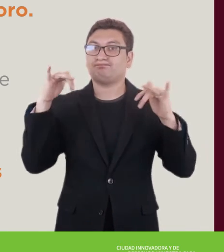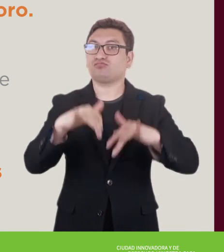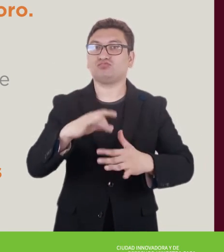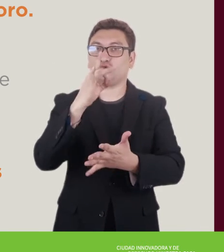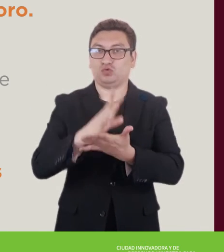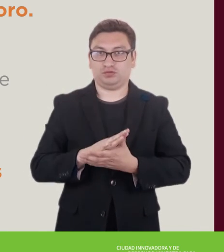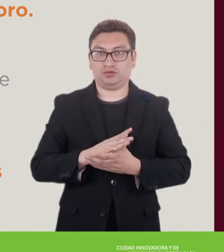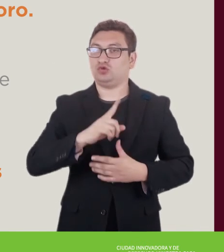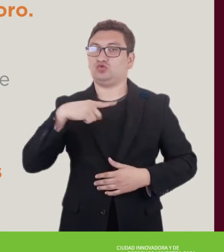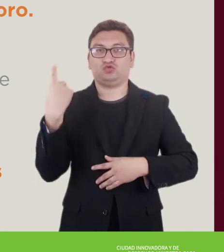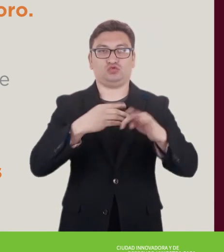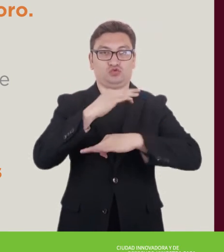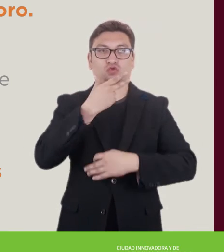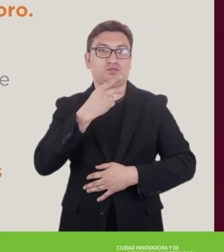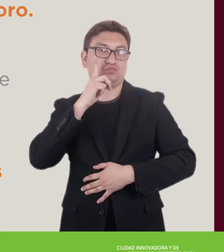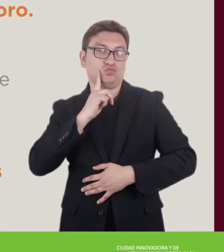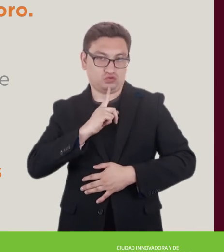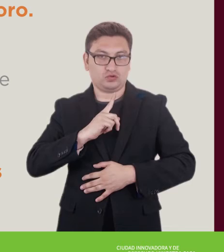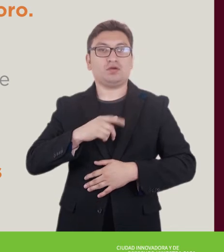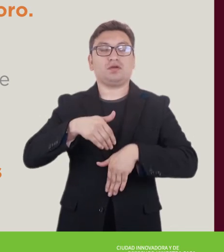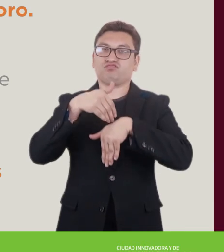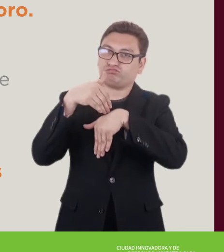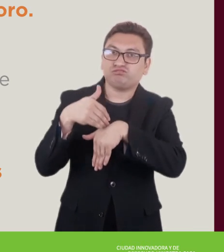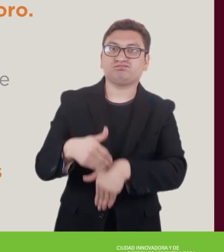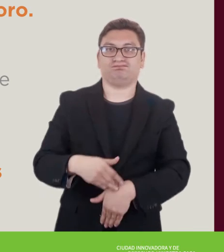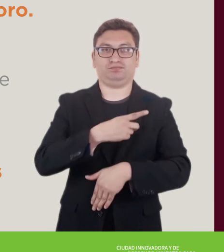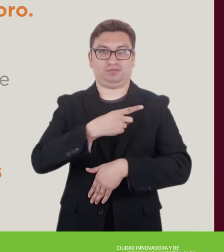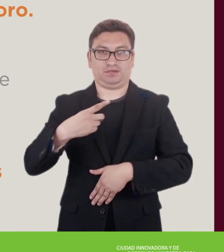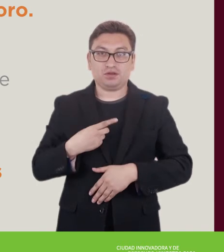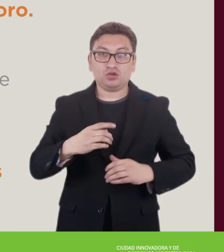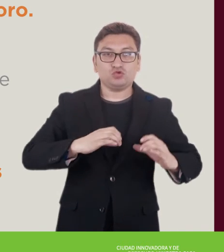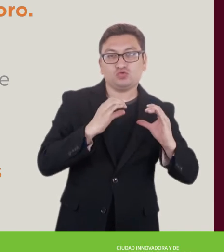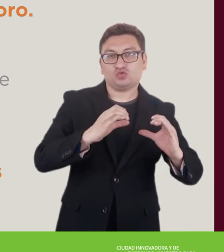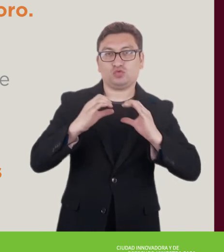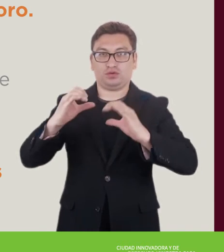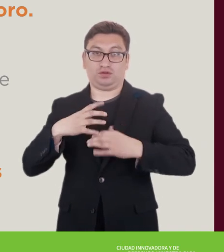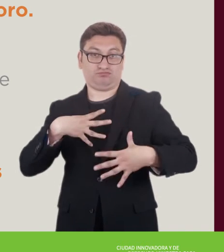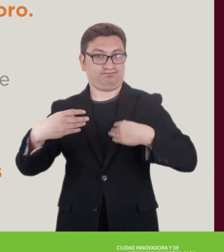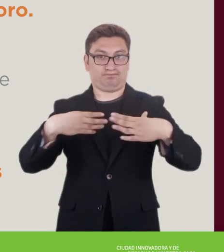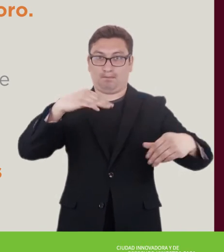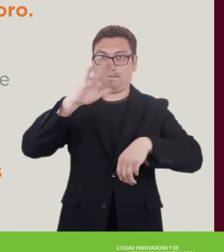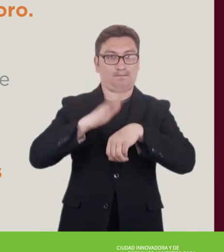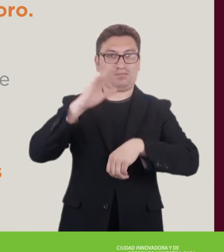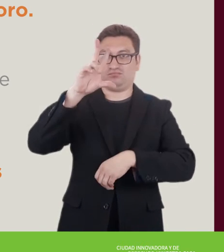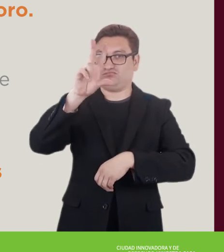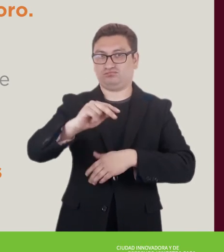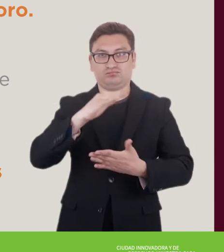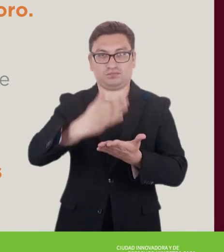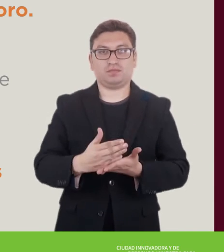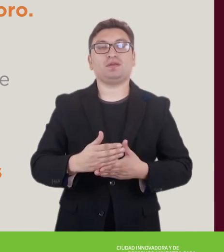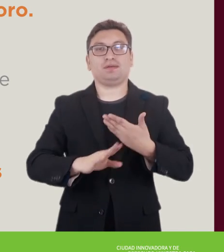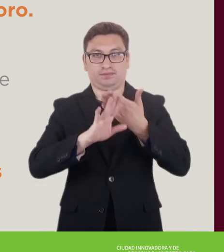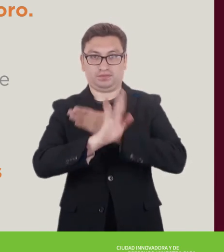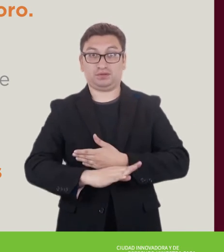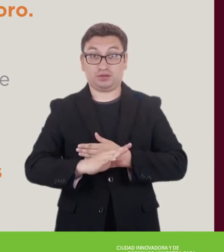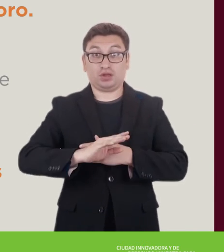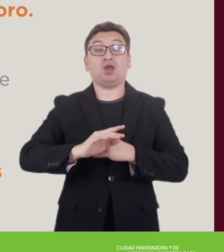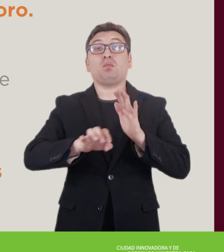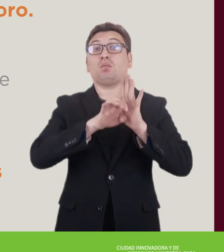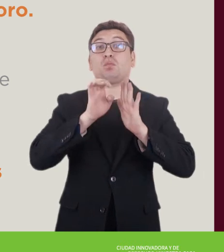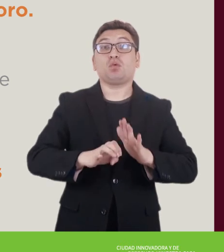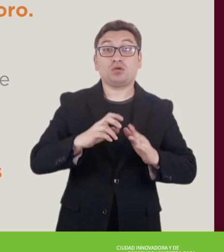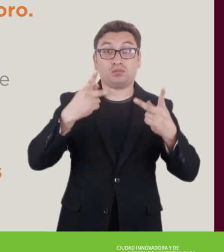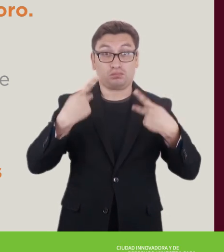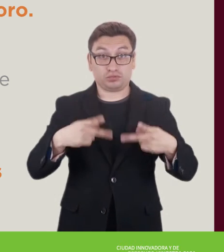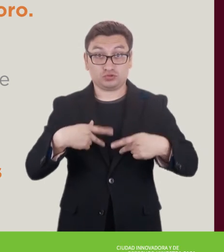% de su aforo. Depende de todas y todos nosotros seguir las reglas, cuidarnos y evitar que haya nuevos brotes. Si se revierte la